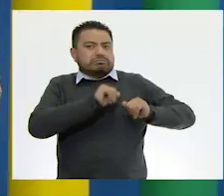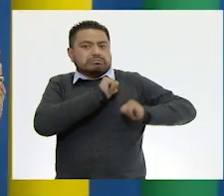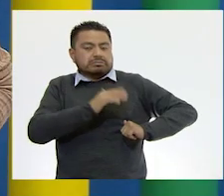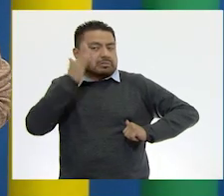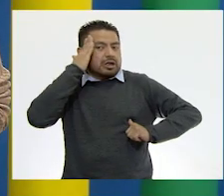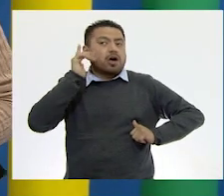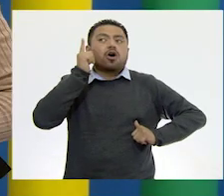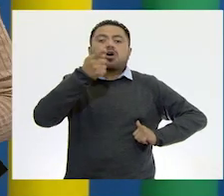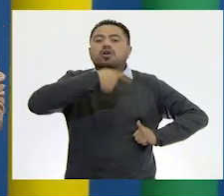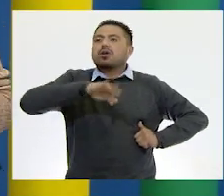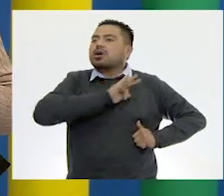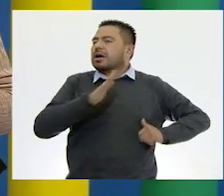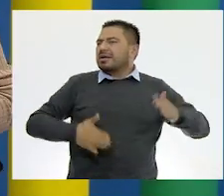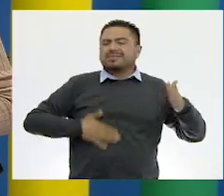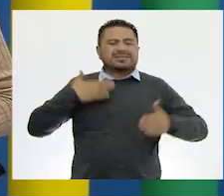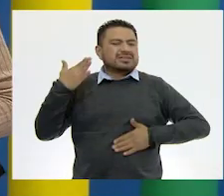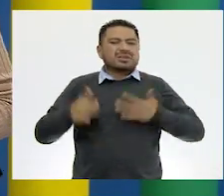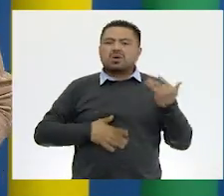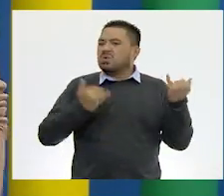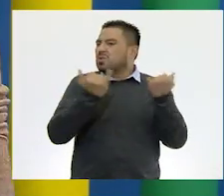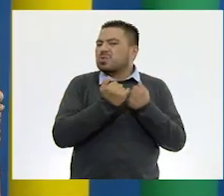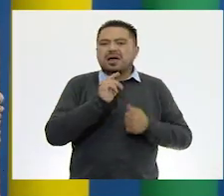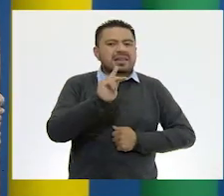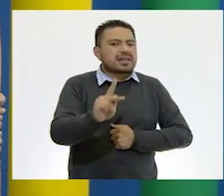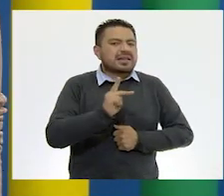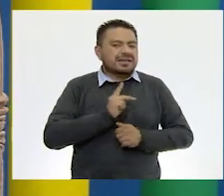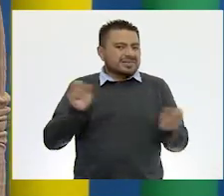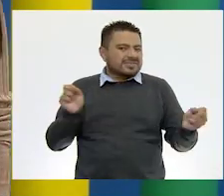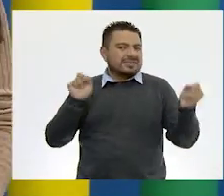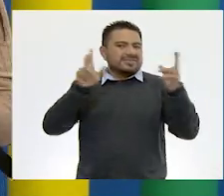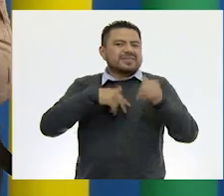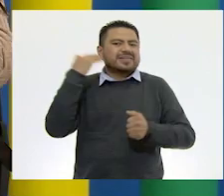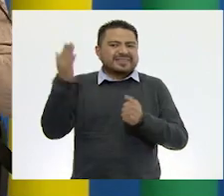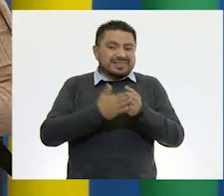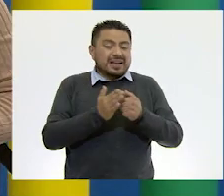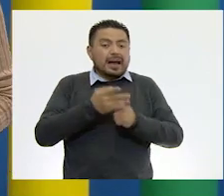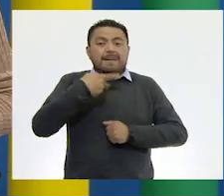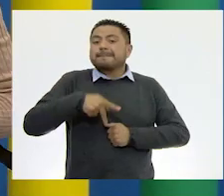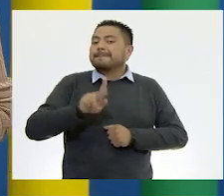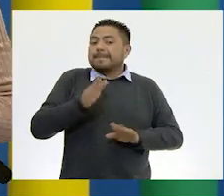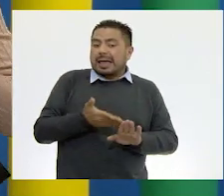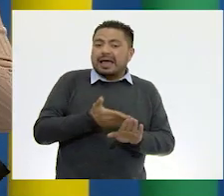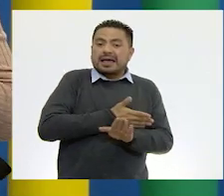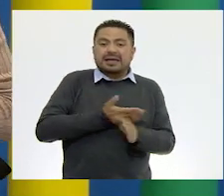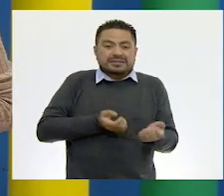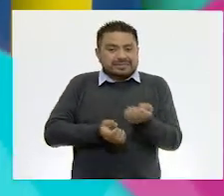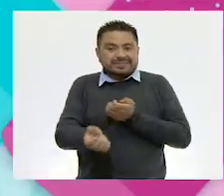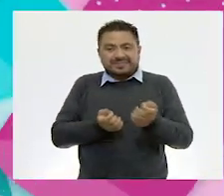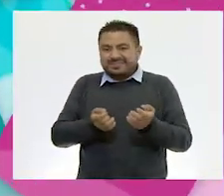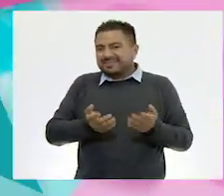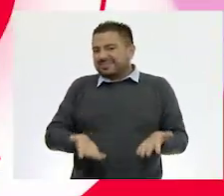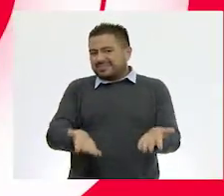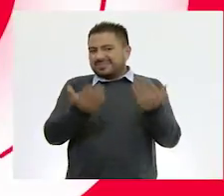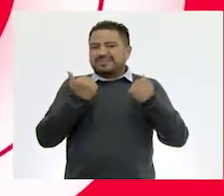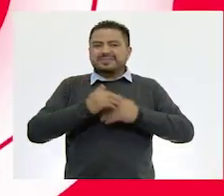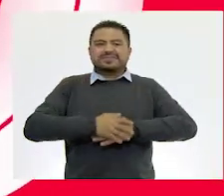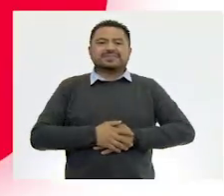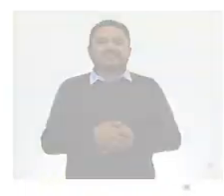Espero que lo hayan disfrutado tanto como nosotros. Hasta la próxima. Pero antes, a movernos un poco.